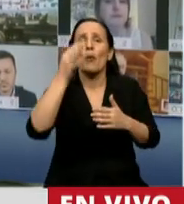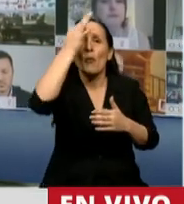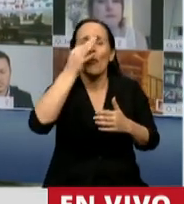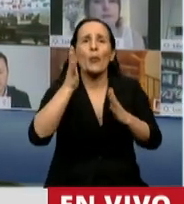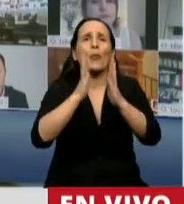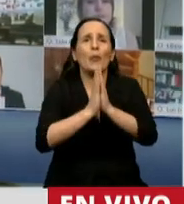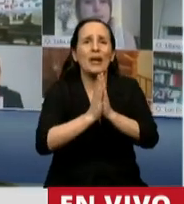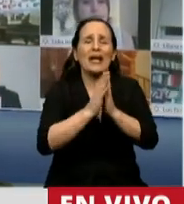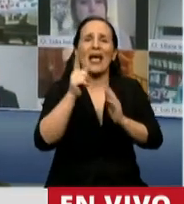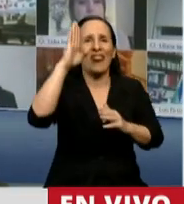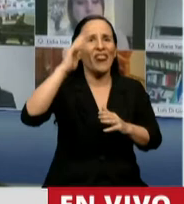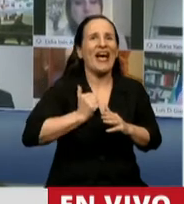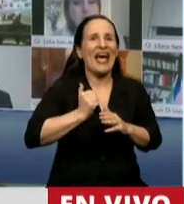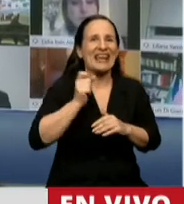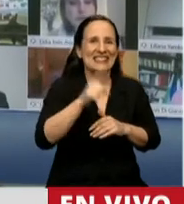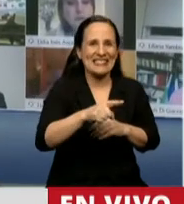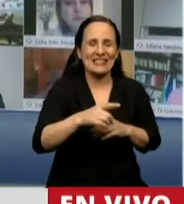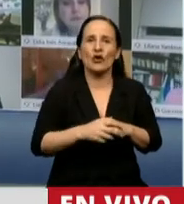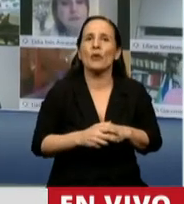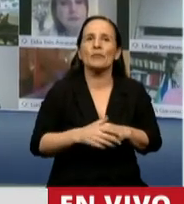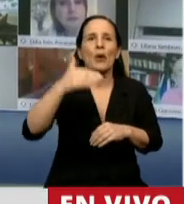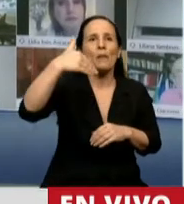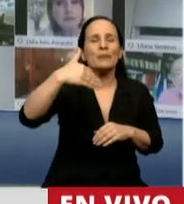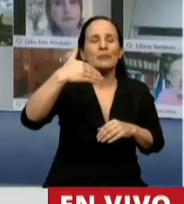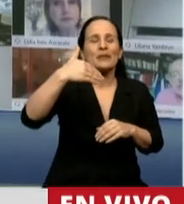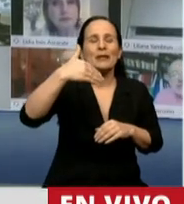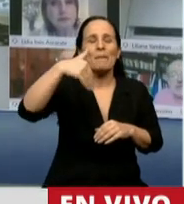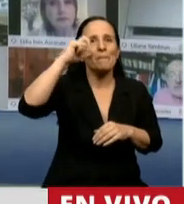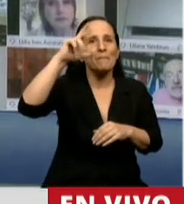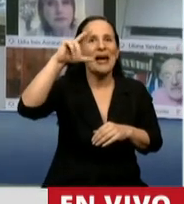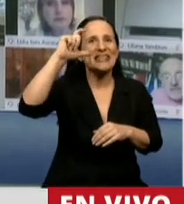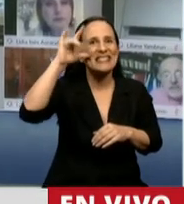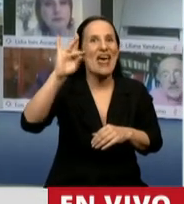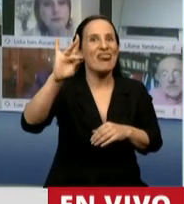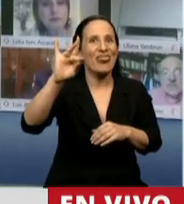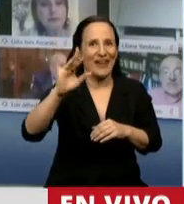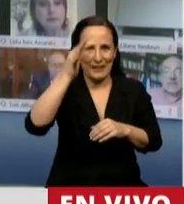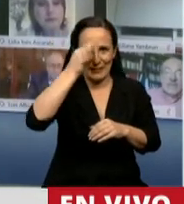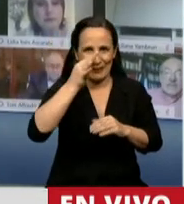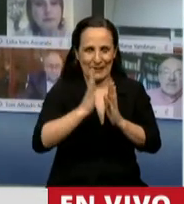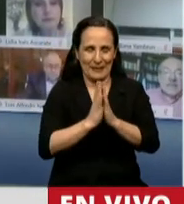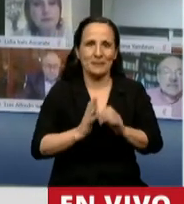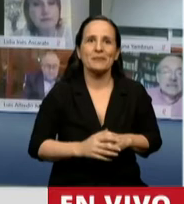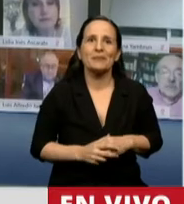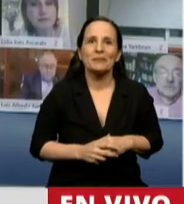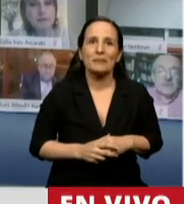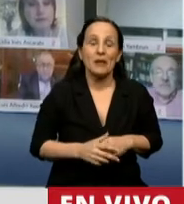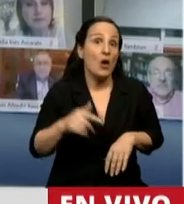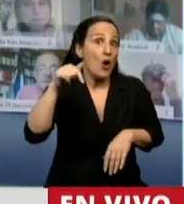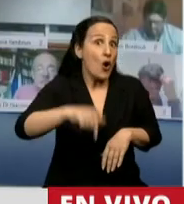Patrona del Ejército, Nuestra Señora de la Merced. Bueno, señor Presidente, hoy nos ocupa